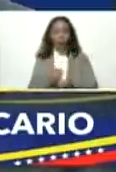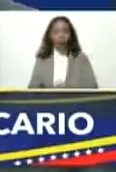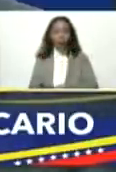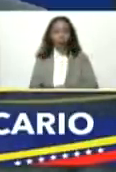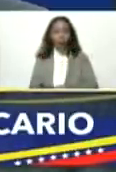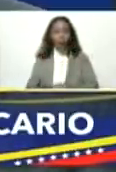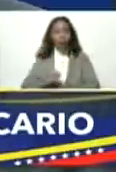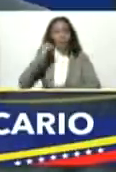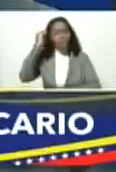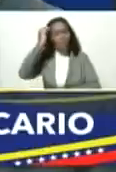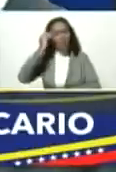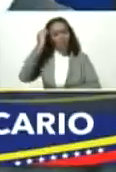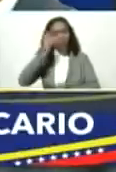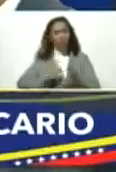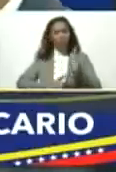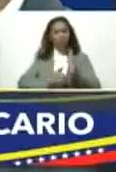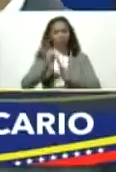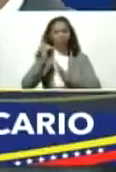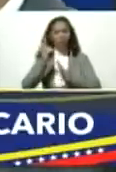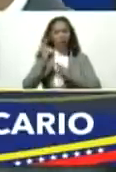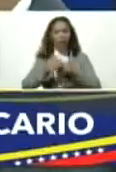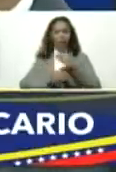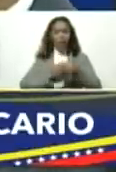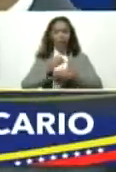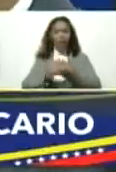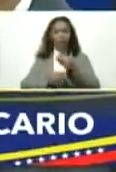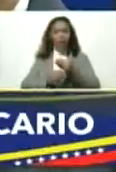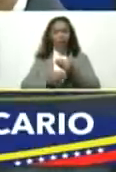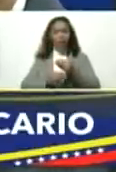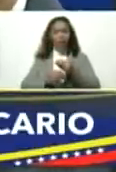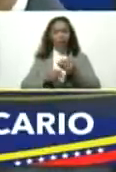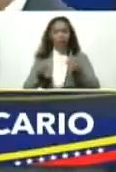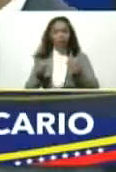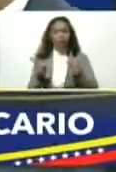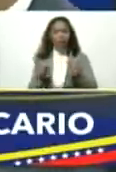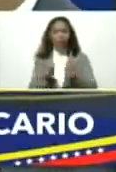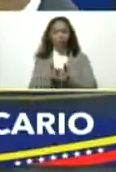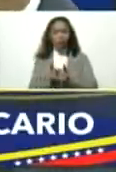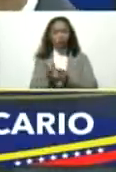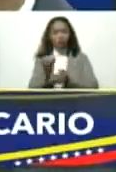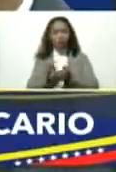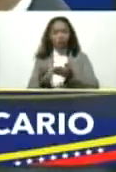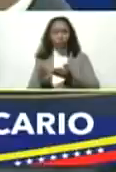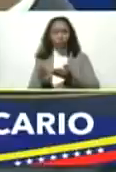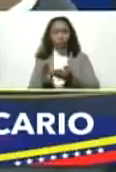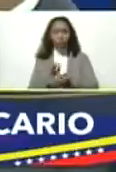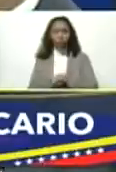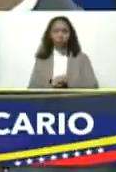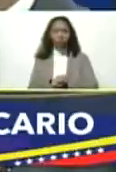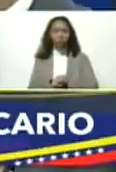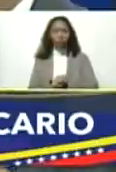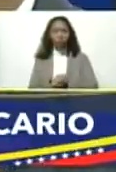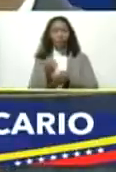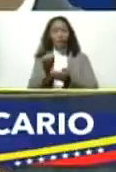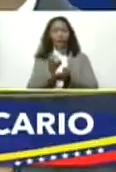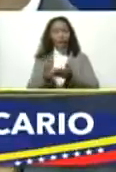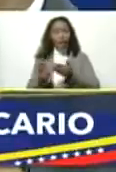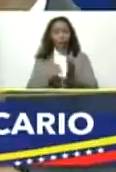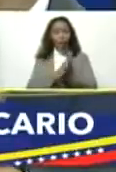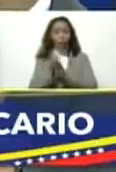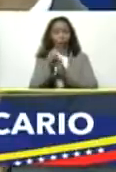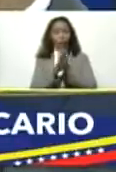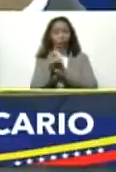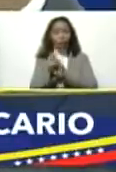pensemos en desarrollar y consolidar desde el nanocrédito el microcrédito el crédito al emprendedor